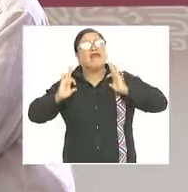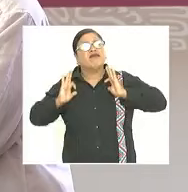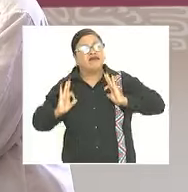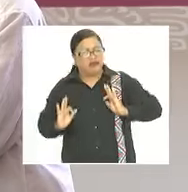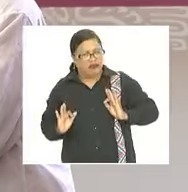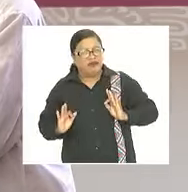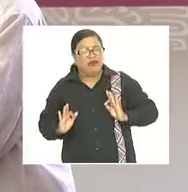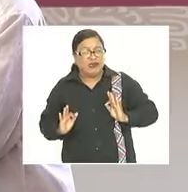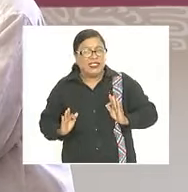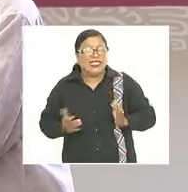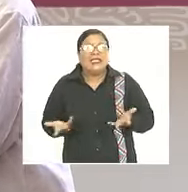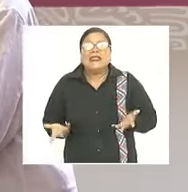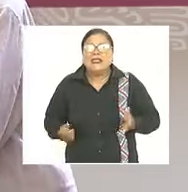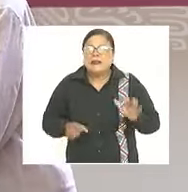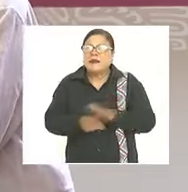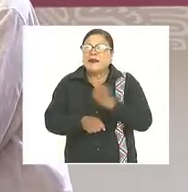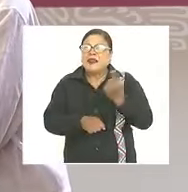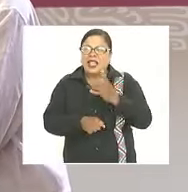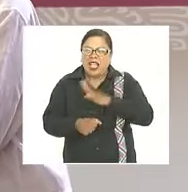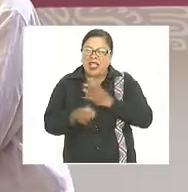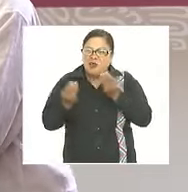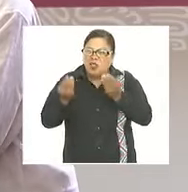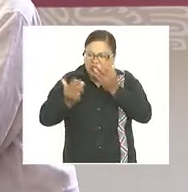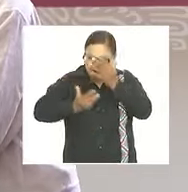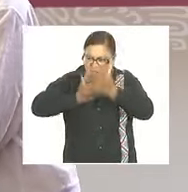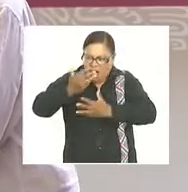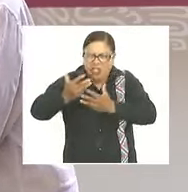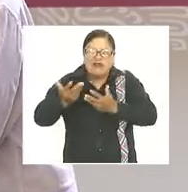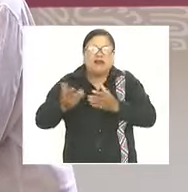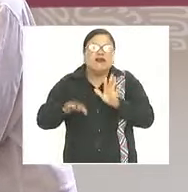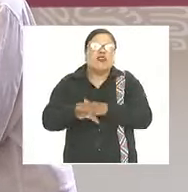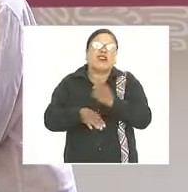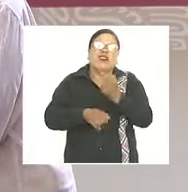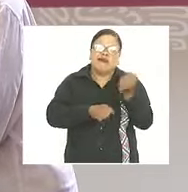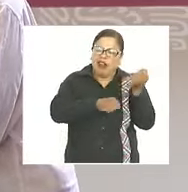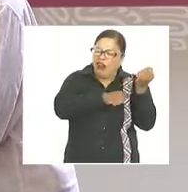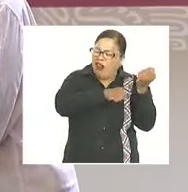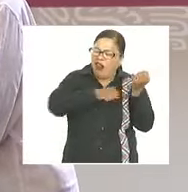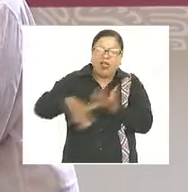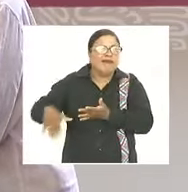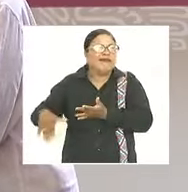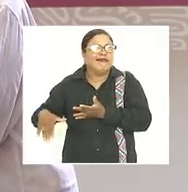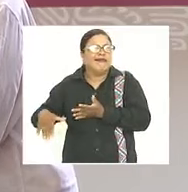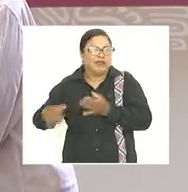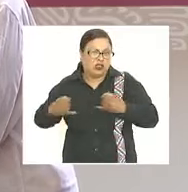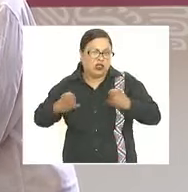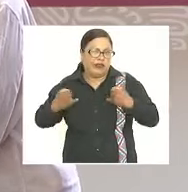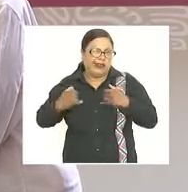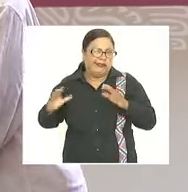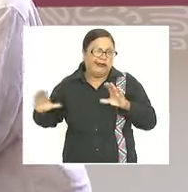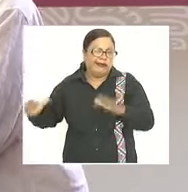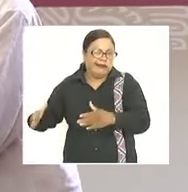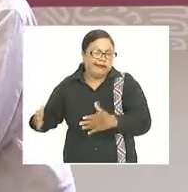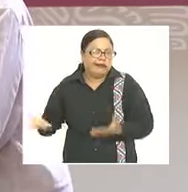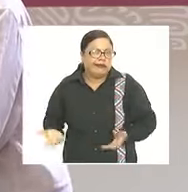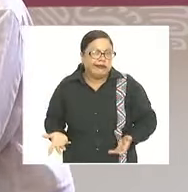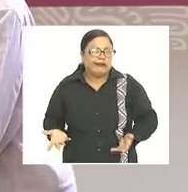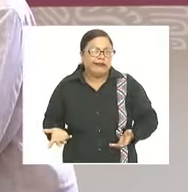creció tanto la violencia porque se abandonó a los jóvenes y